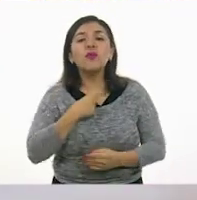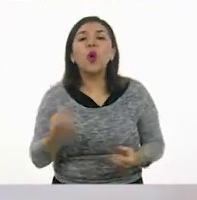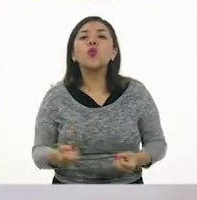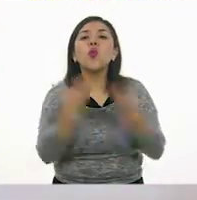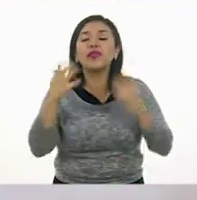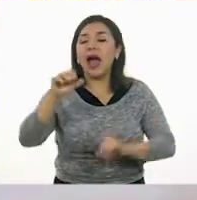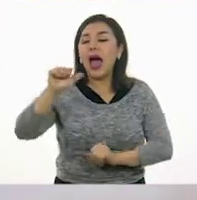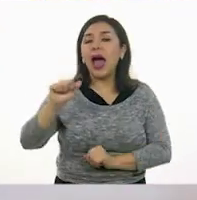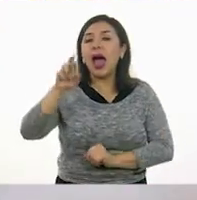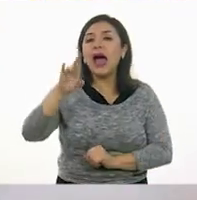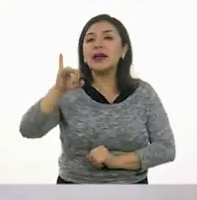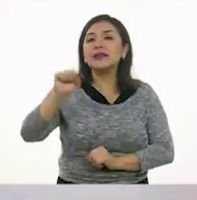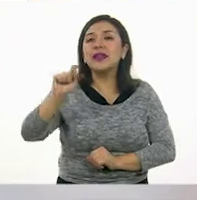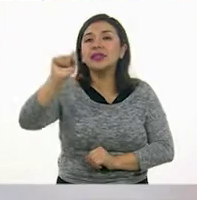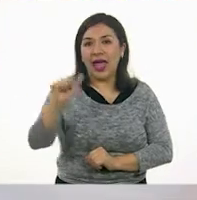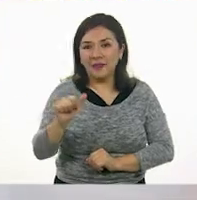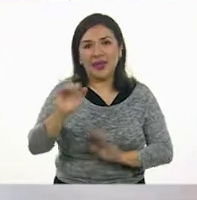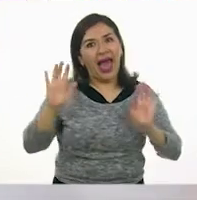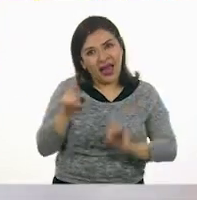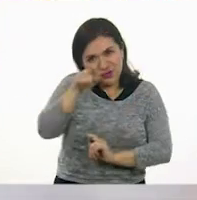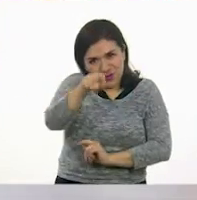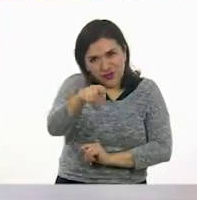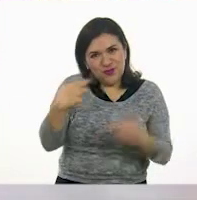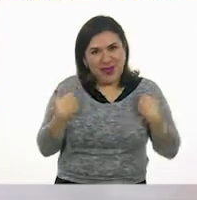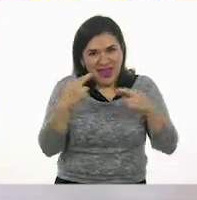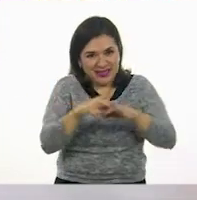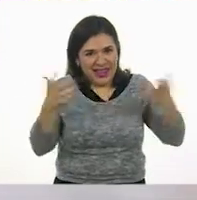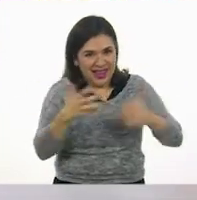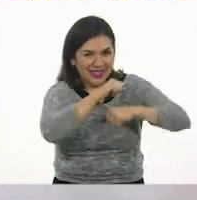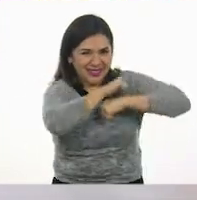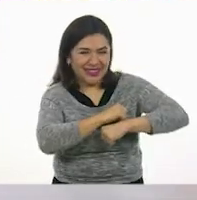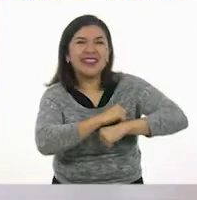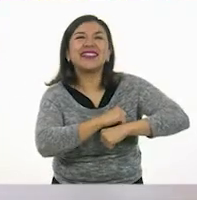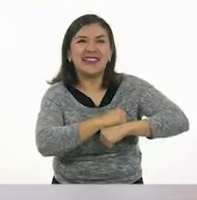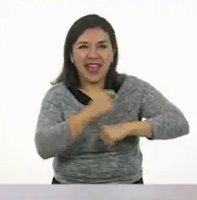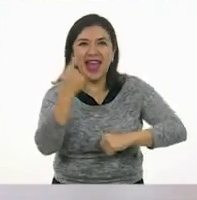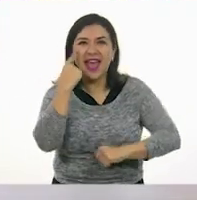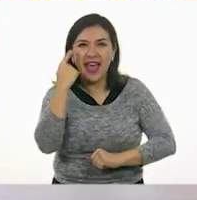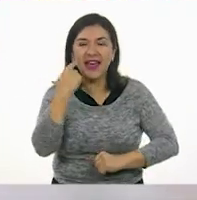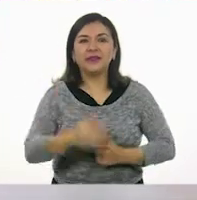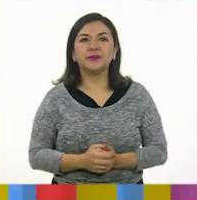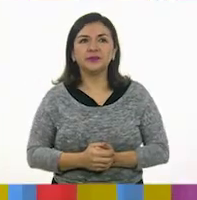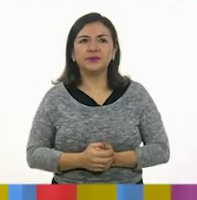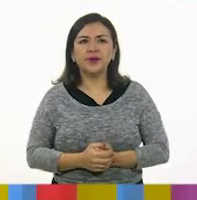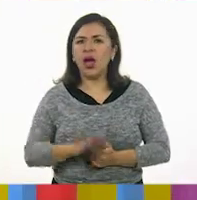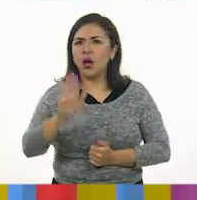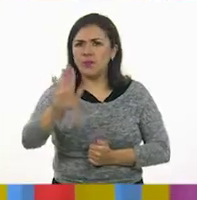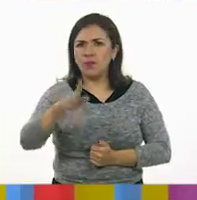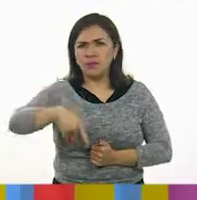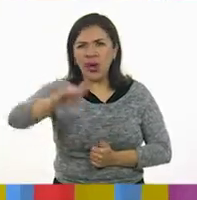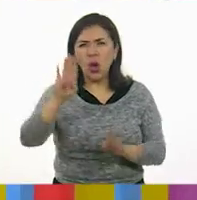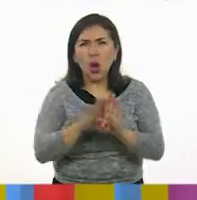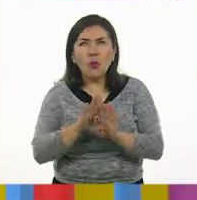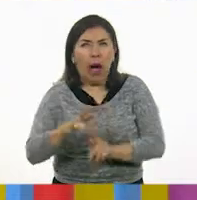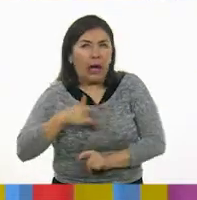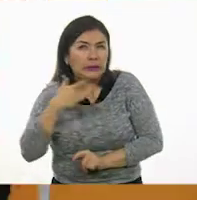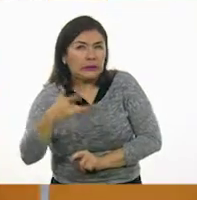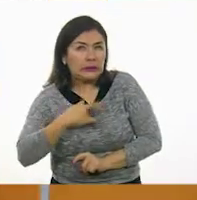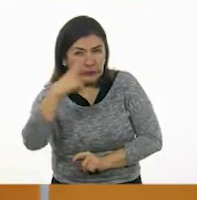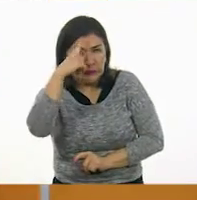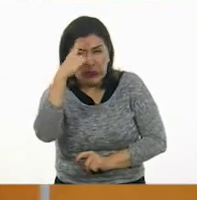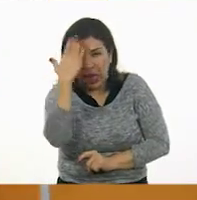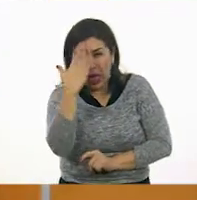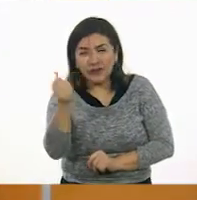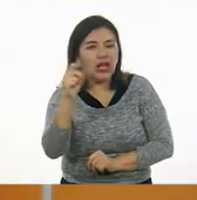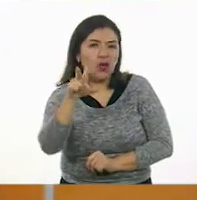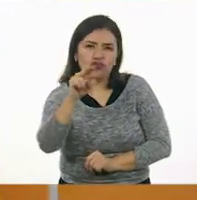Ese ya te toca, entonces, a ti. Que son las que tenemos aquí. Ah, pero no se trata de adivinar, ¿verdad? Ah, claro que no. estamos